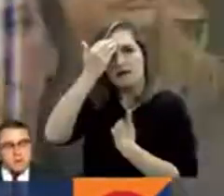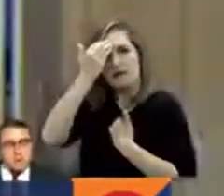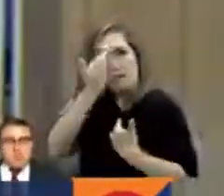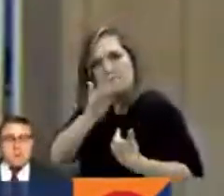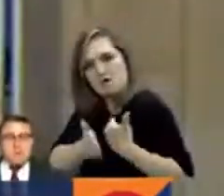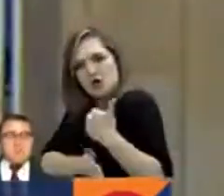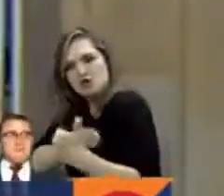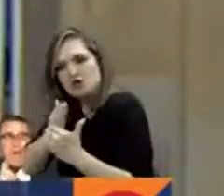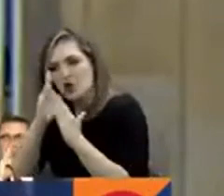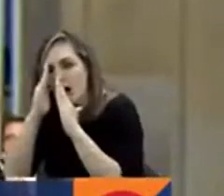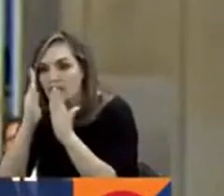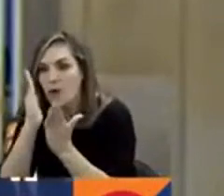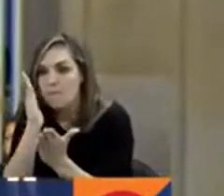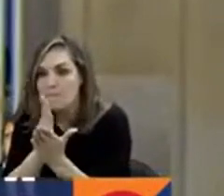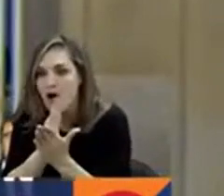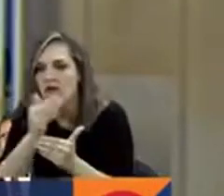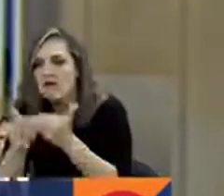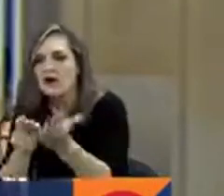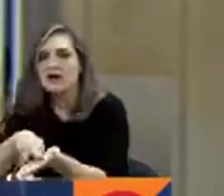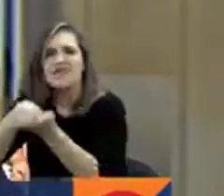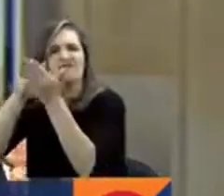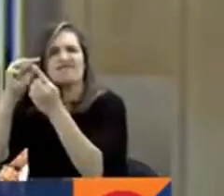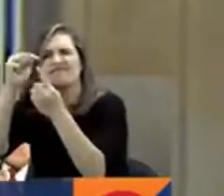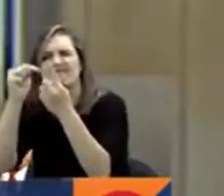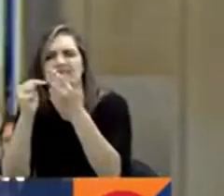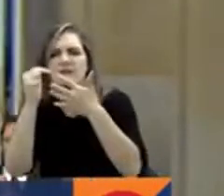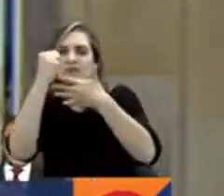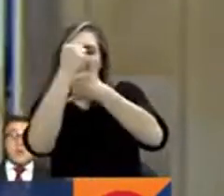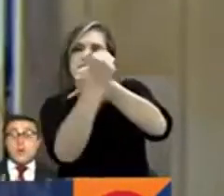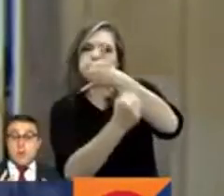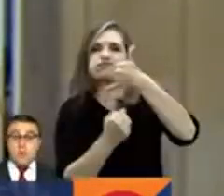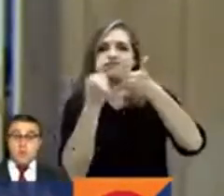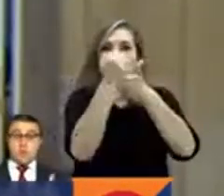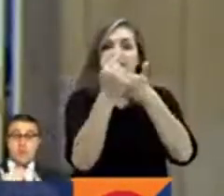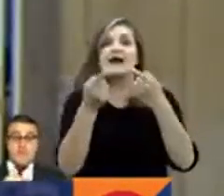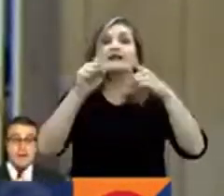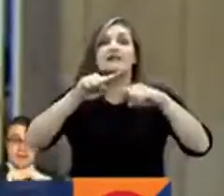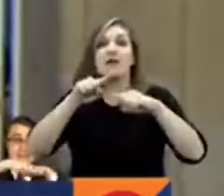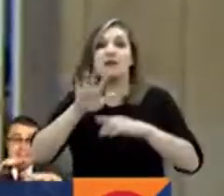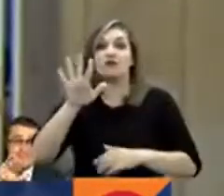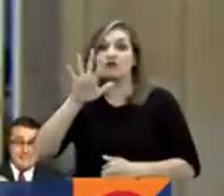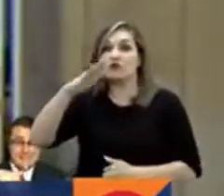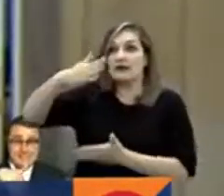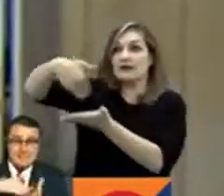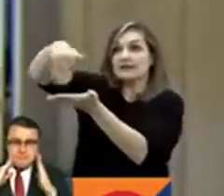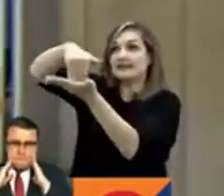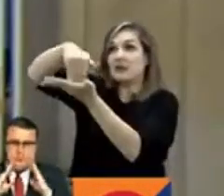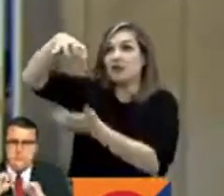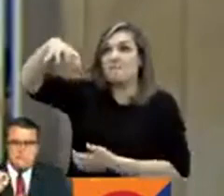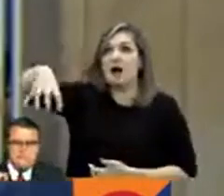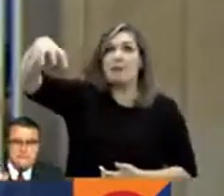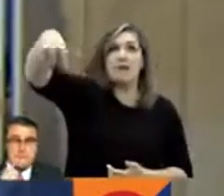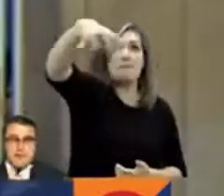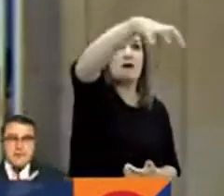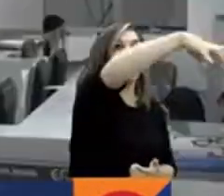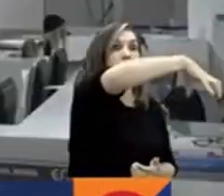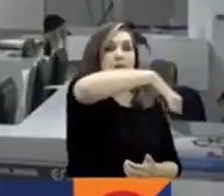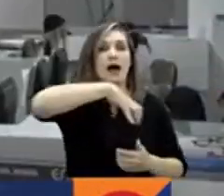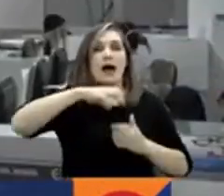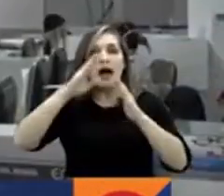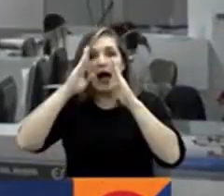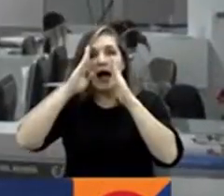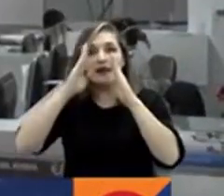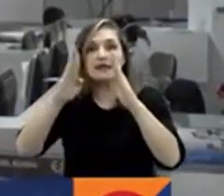territorio nacional. Se va a construir una red de centros de atención primaria en salud públicos,